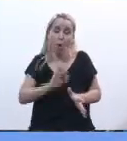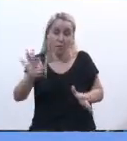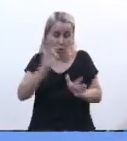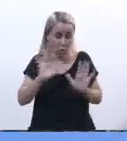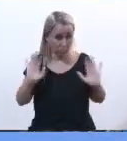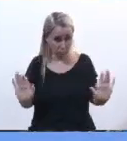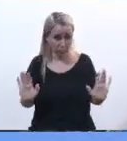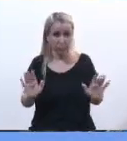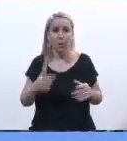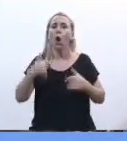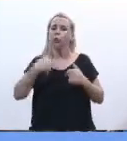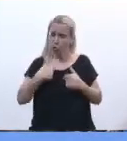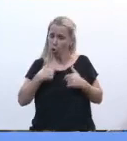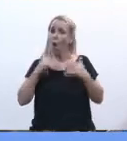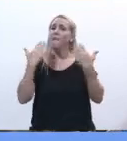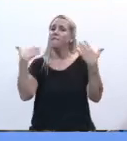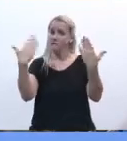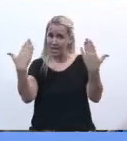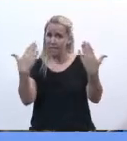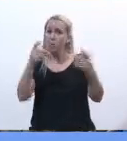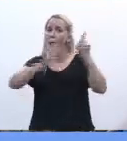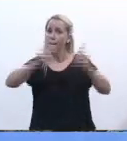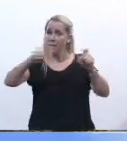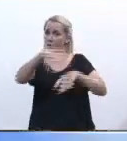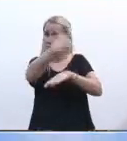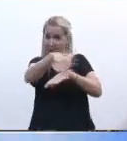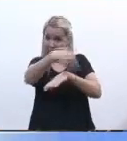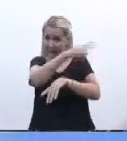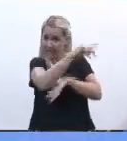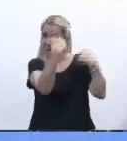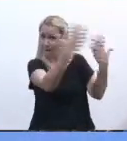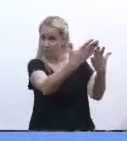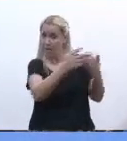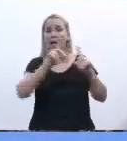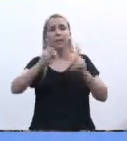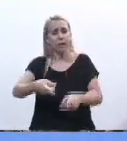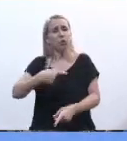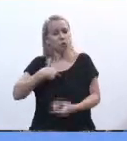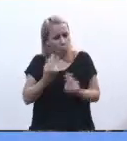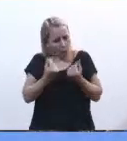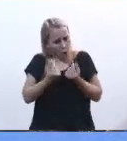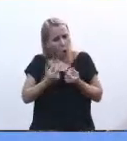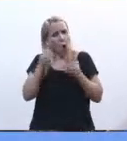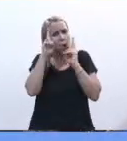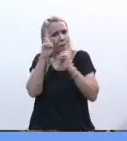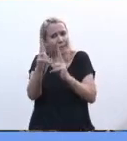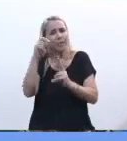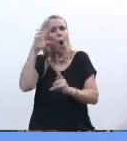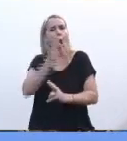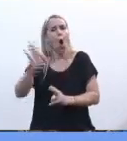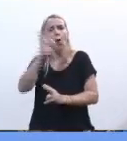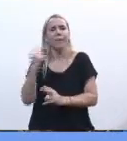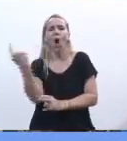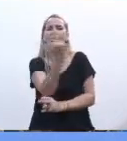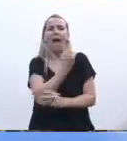Por eso, no solo felicito a quienes están en la calle, sino también valor y respeto la opinión de cada uno de los colegas,